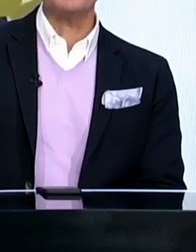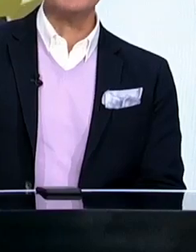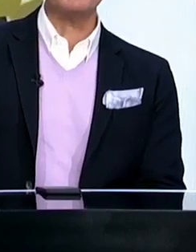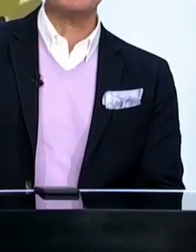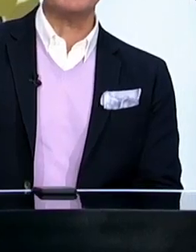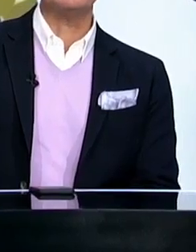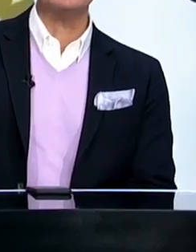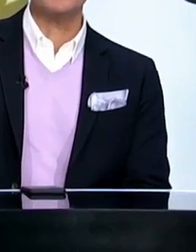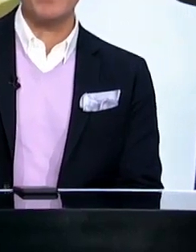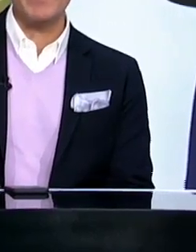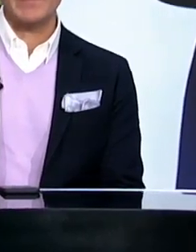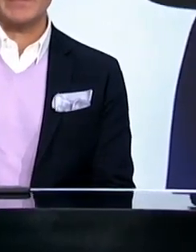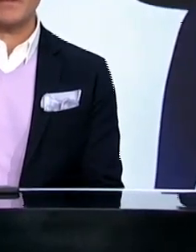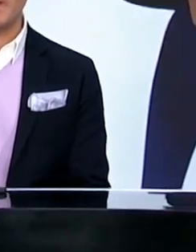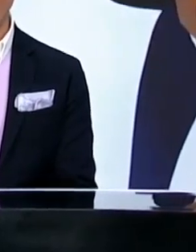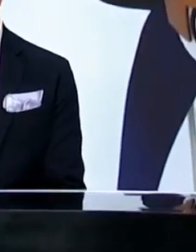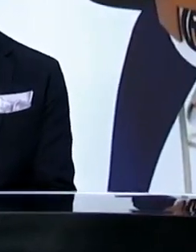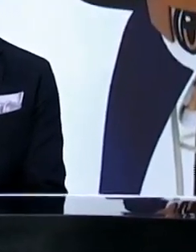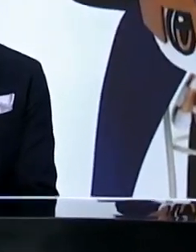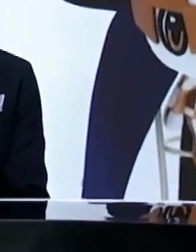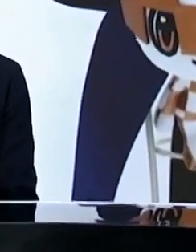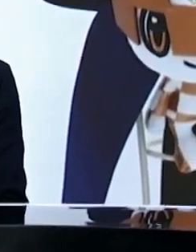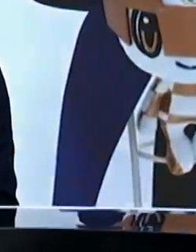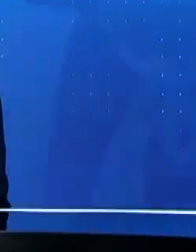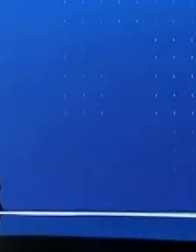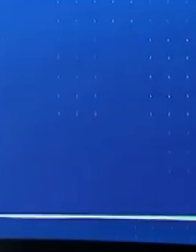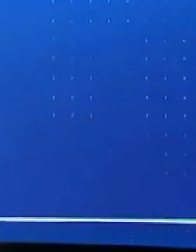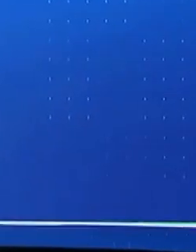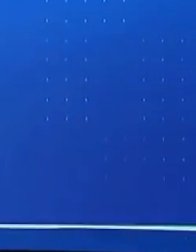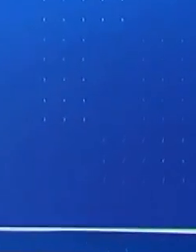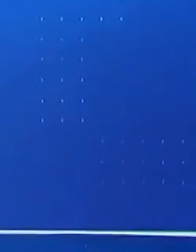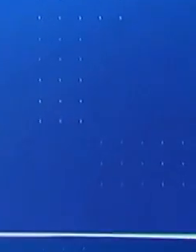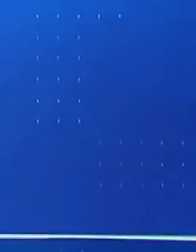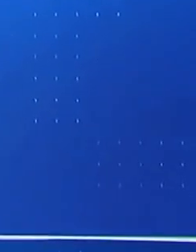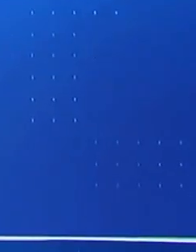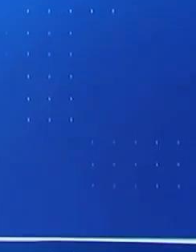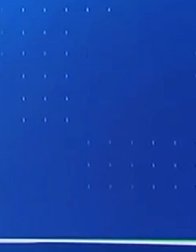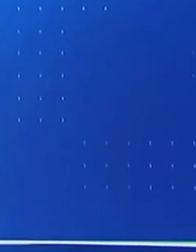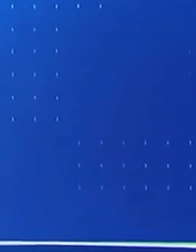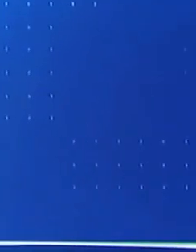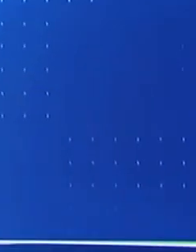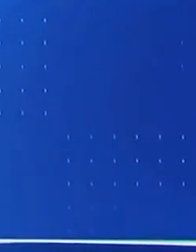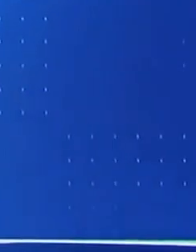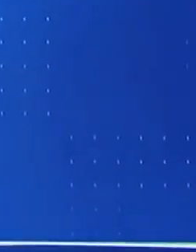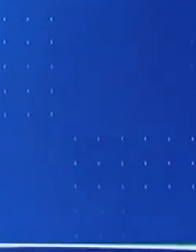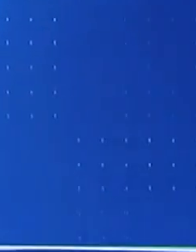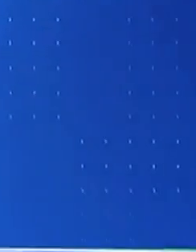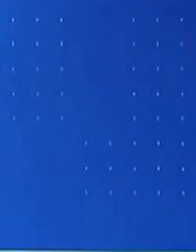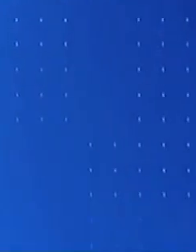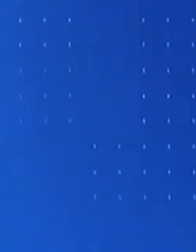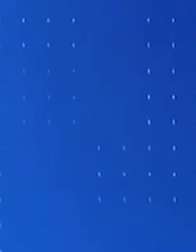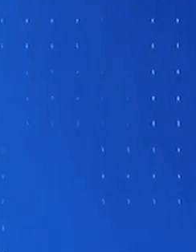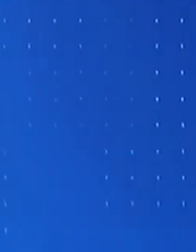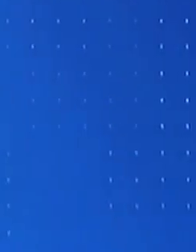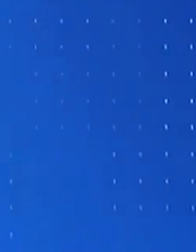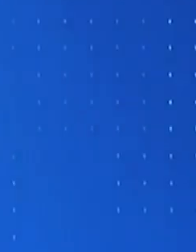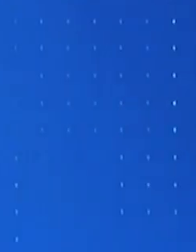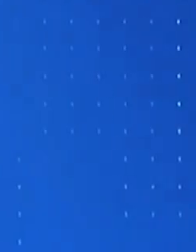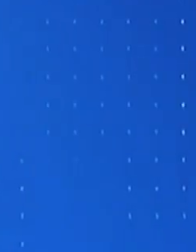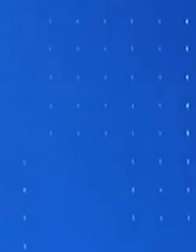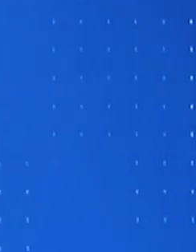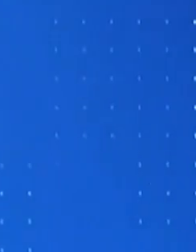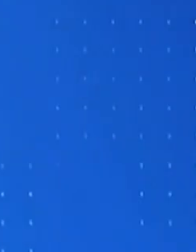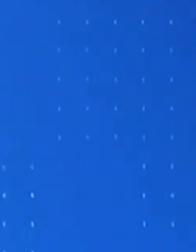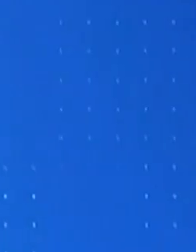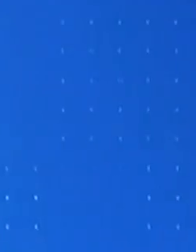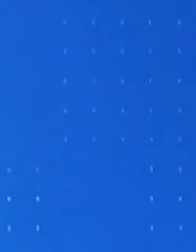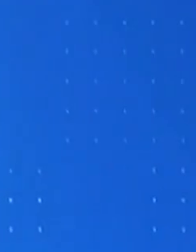Miren, en conferencia mañanera de este jueves, precisamente el presidente López Obrador dijo que la venta sin control de armas en Estados Unidos ha dado origen a un trasiego ilegal de armamento